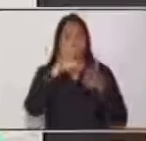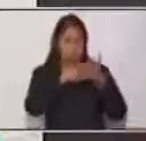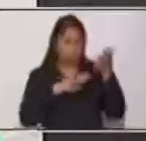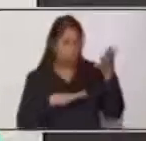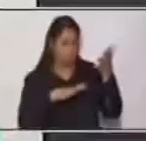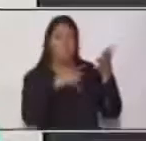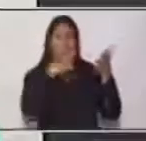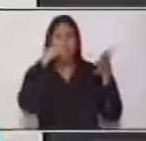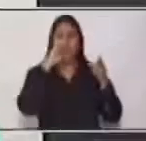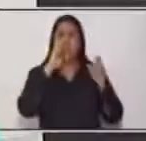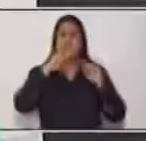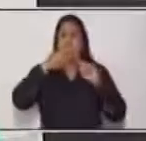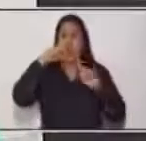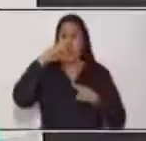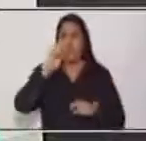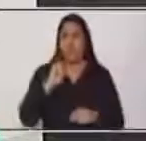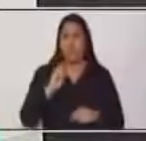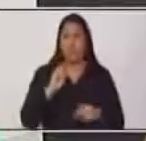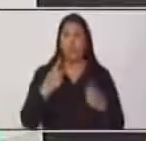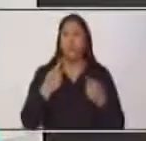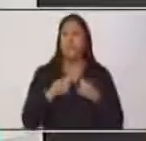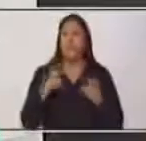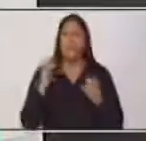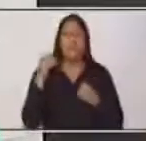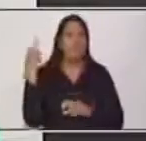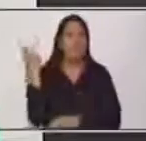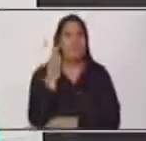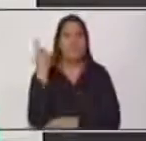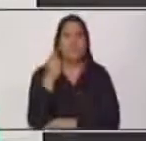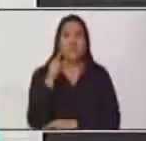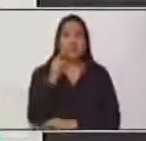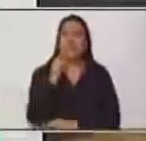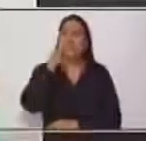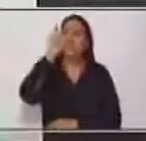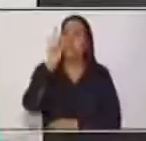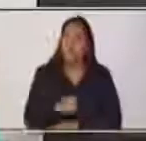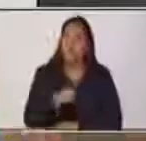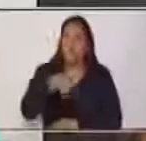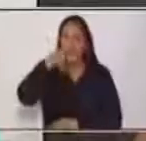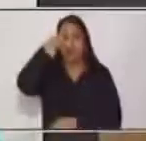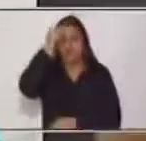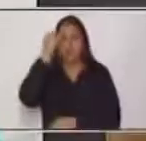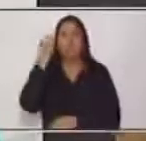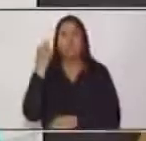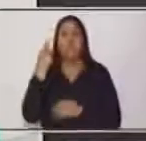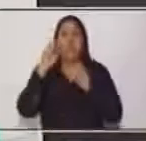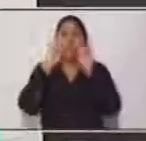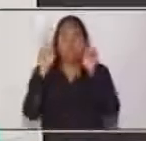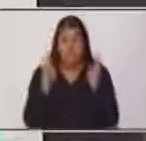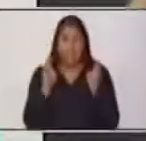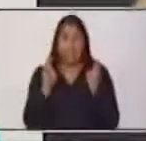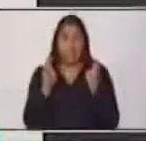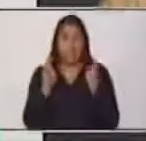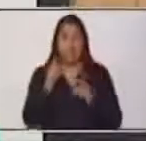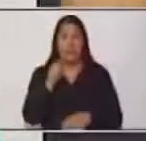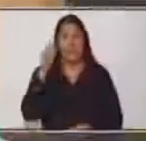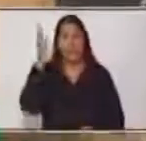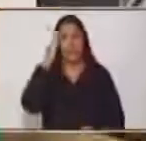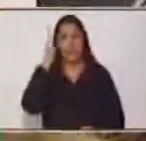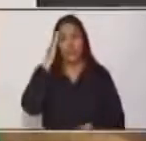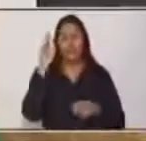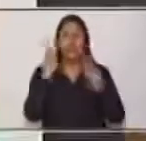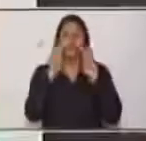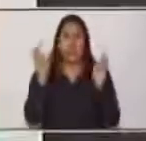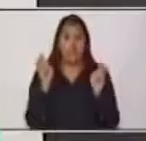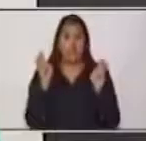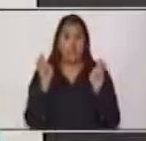expositivo, pero sumamente importante. Usted debe dominar el tema y, sobre todo, debe saber que el tema